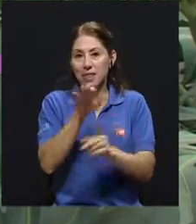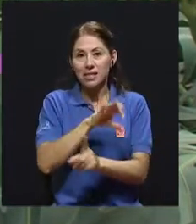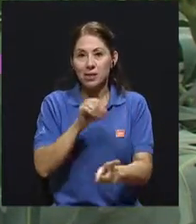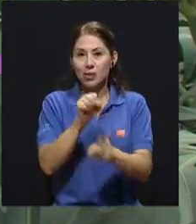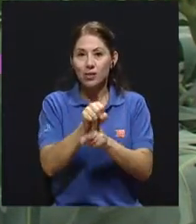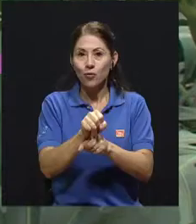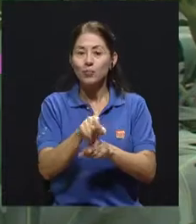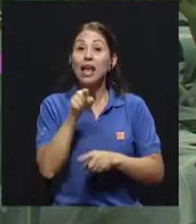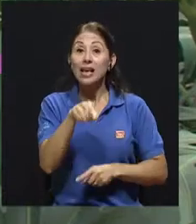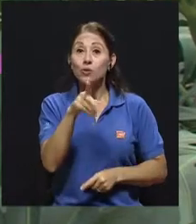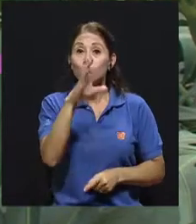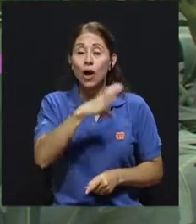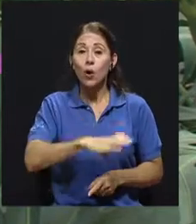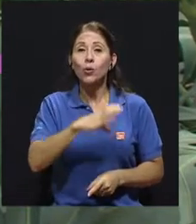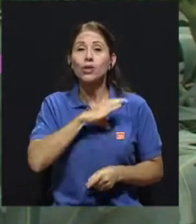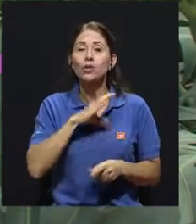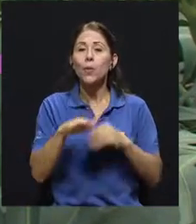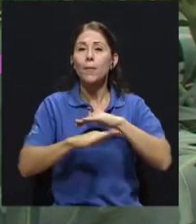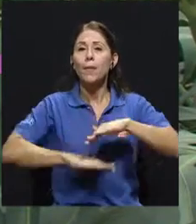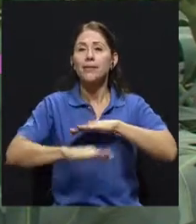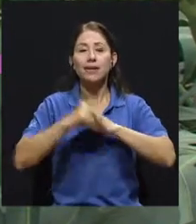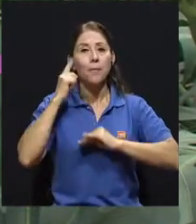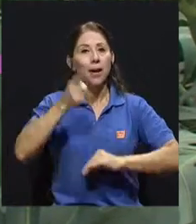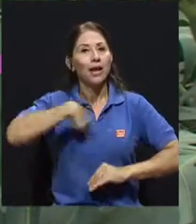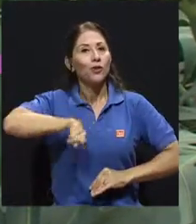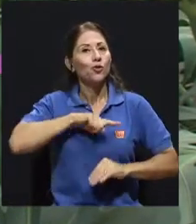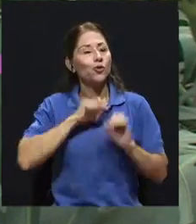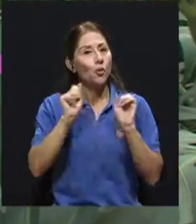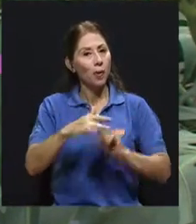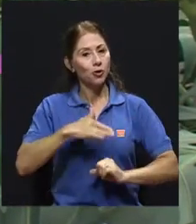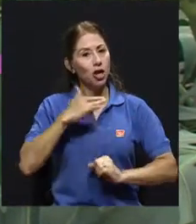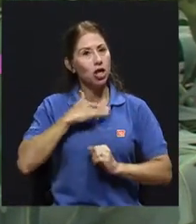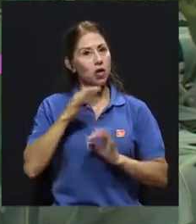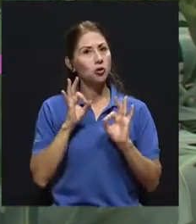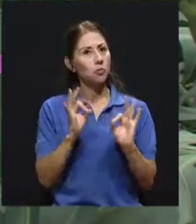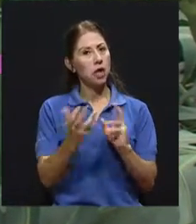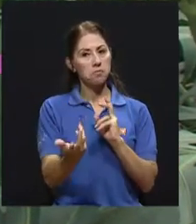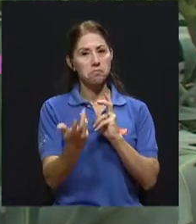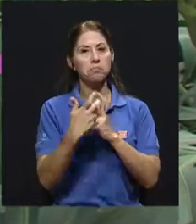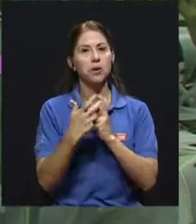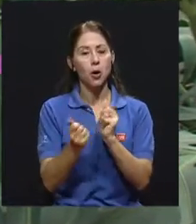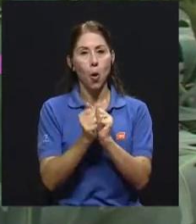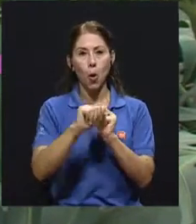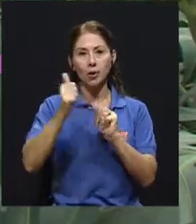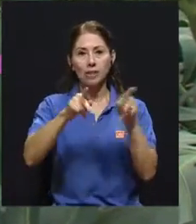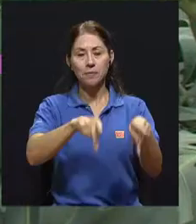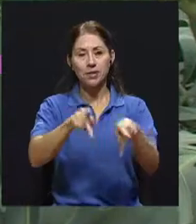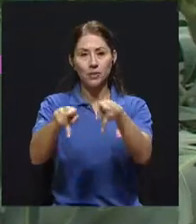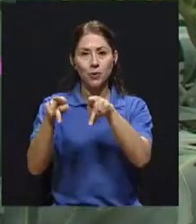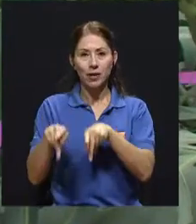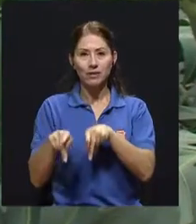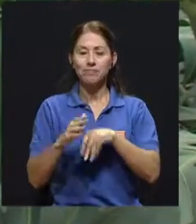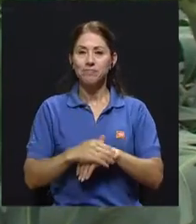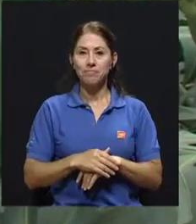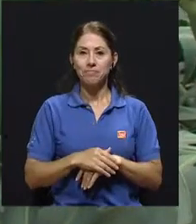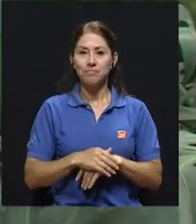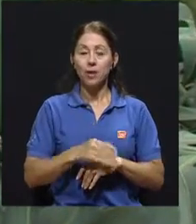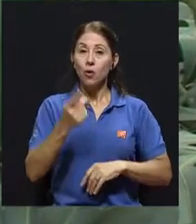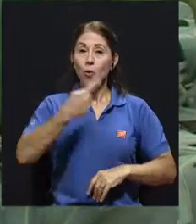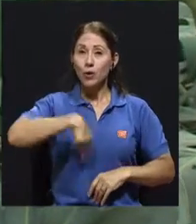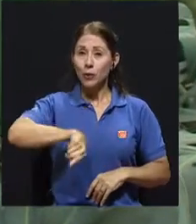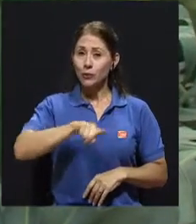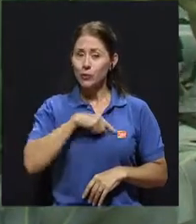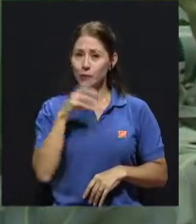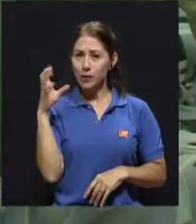estar cómodos en la interacción con las personas, con el mundo. Cuando nosotros percibimos que hay